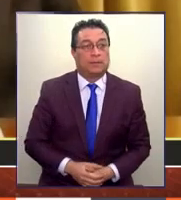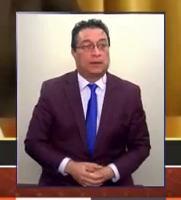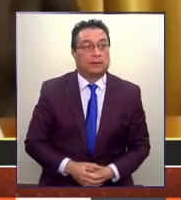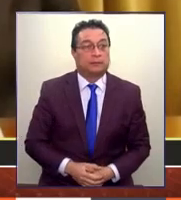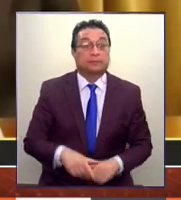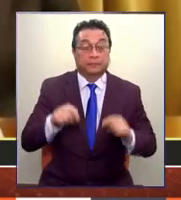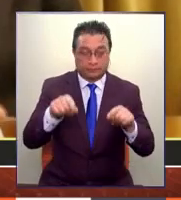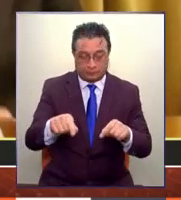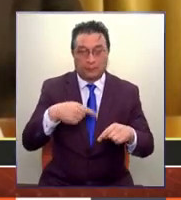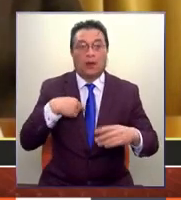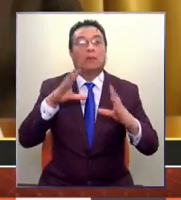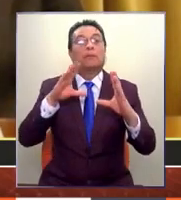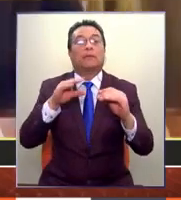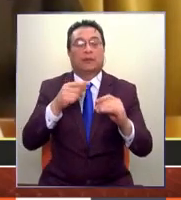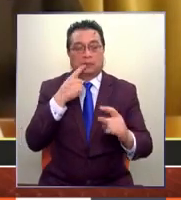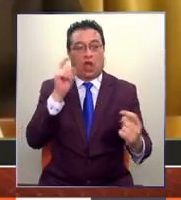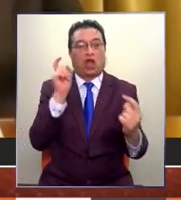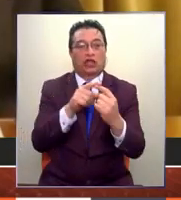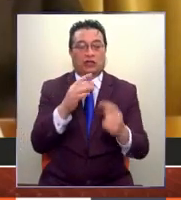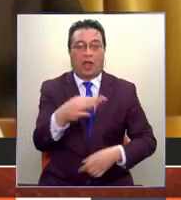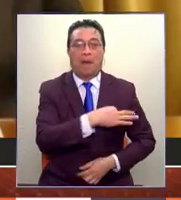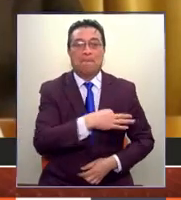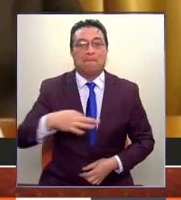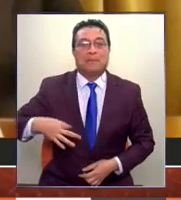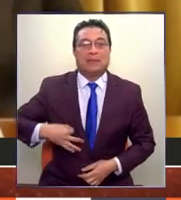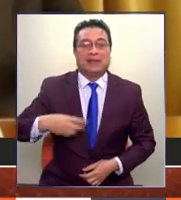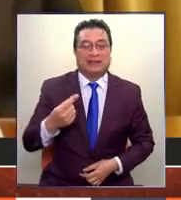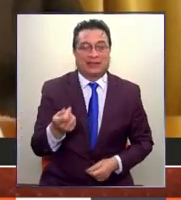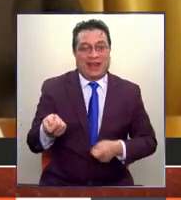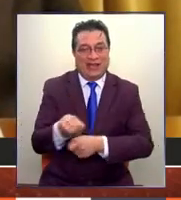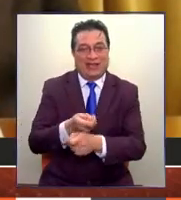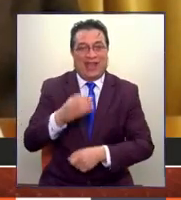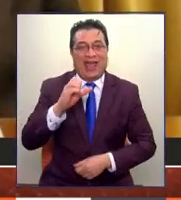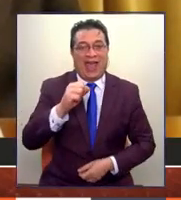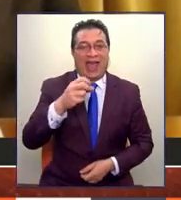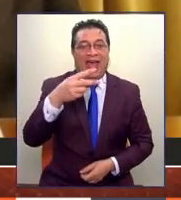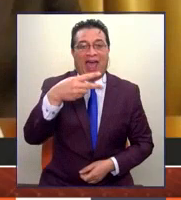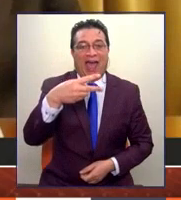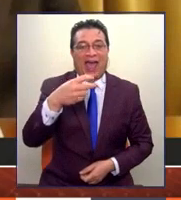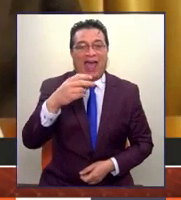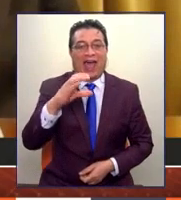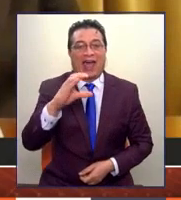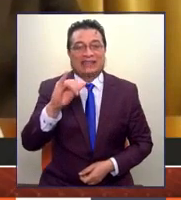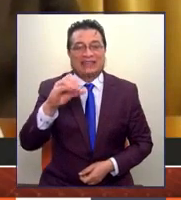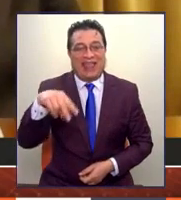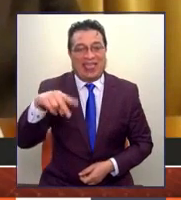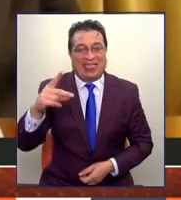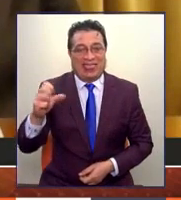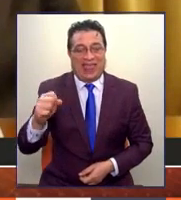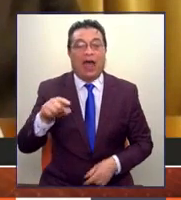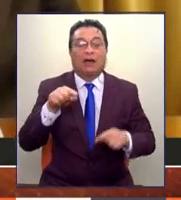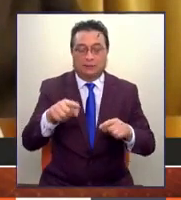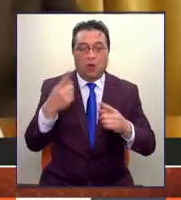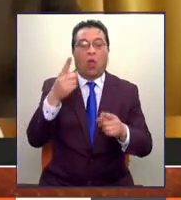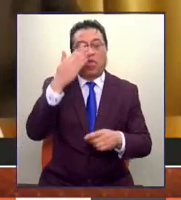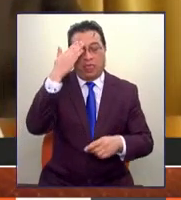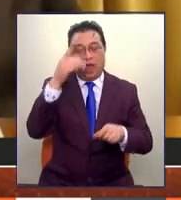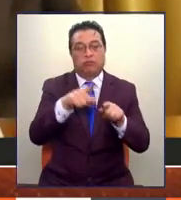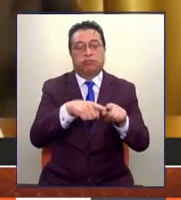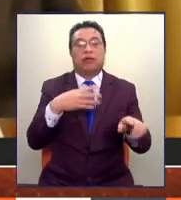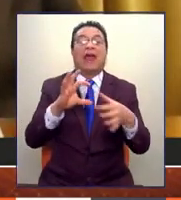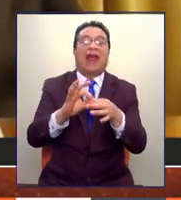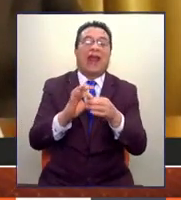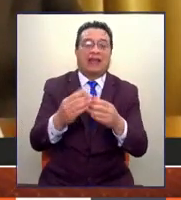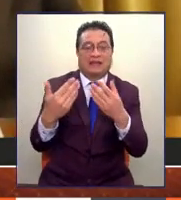Y estamos a esta hora en contacto con el Ministro de Hacienda, Ignacio Briones, que ha tenido un día largo. Ministro, buenas noches, gracias por recibirnos.